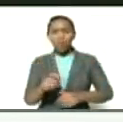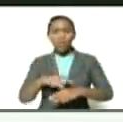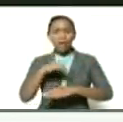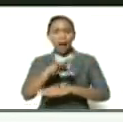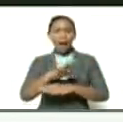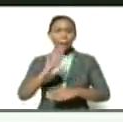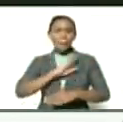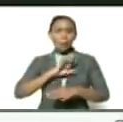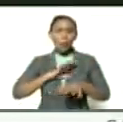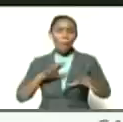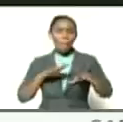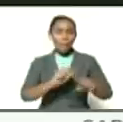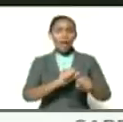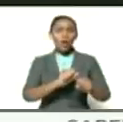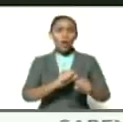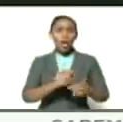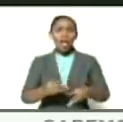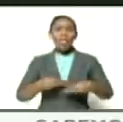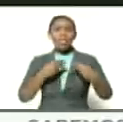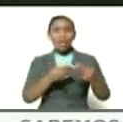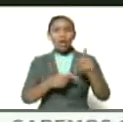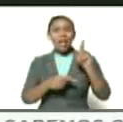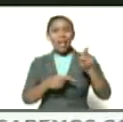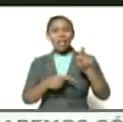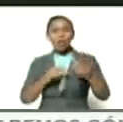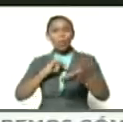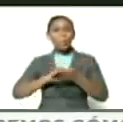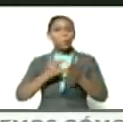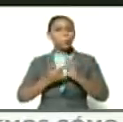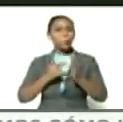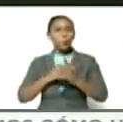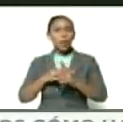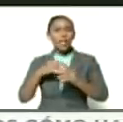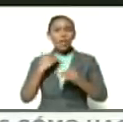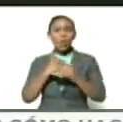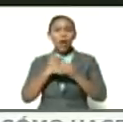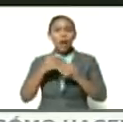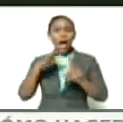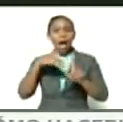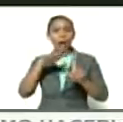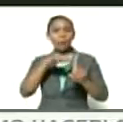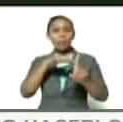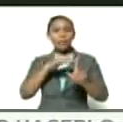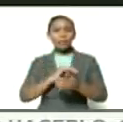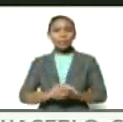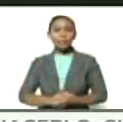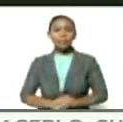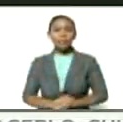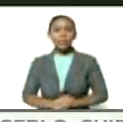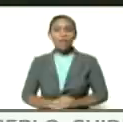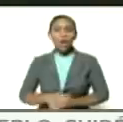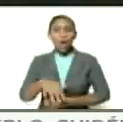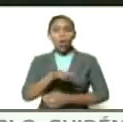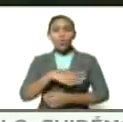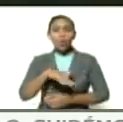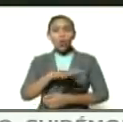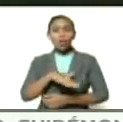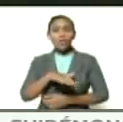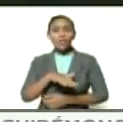dominio imperial dado que eso significaba una amenaza donde el libertador